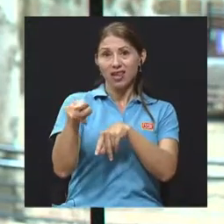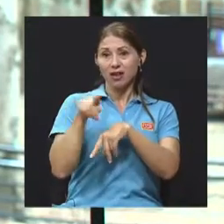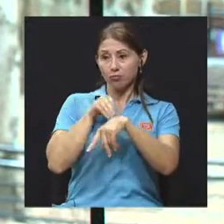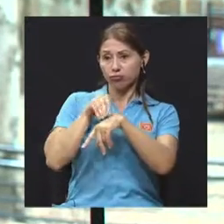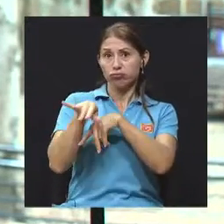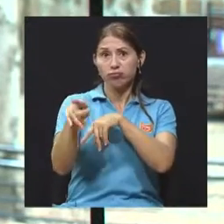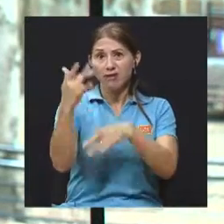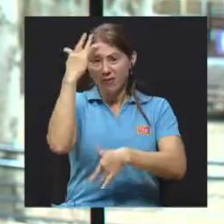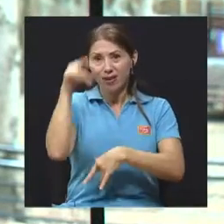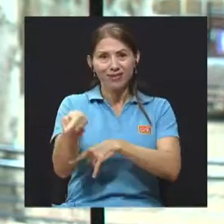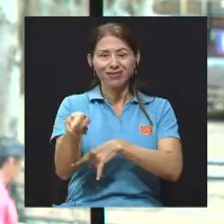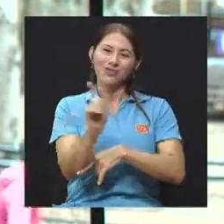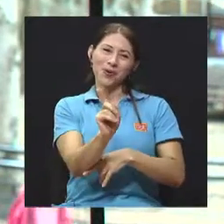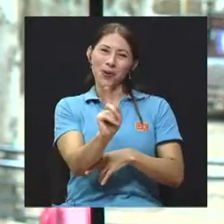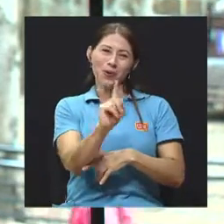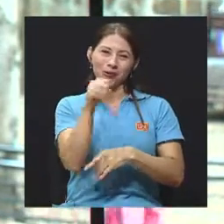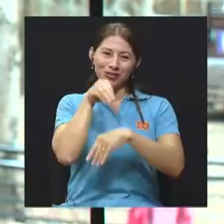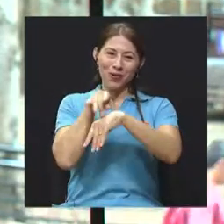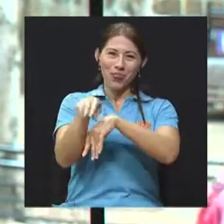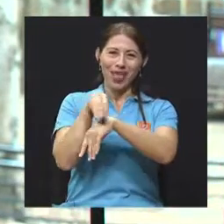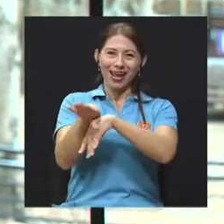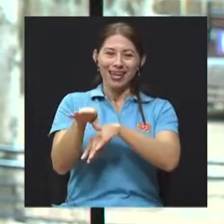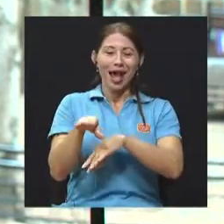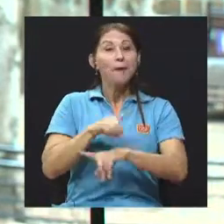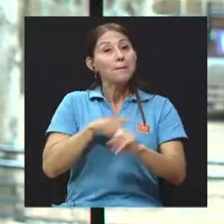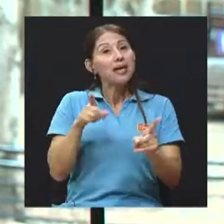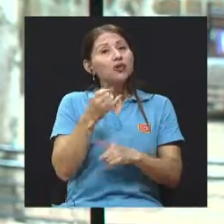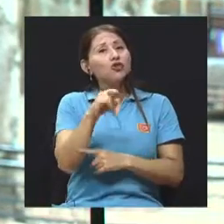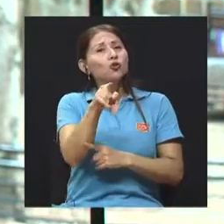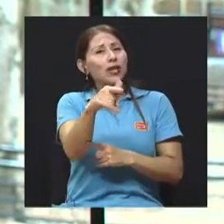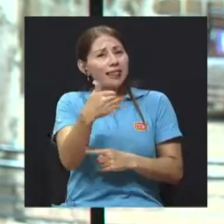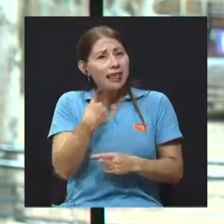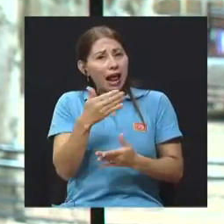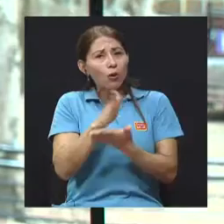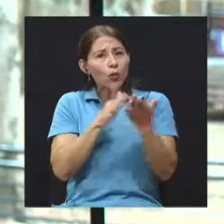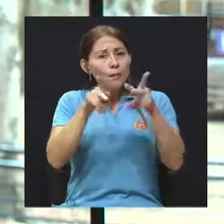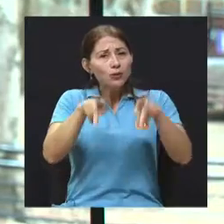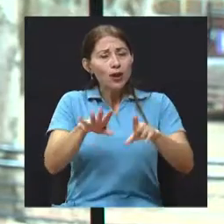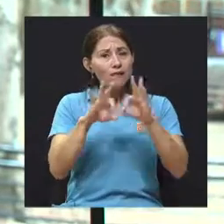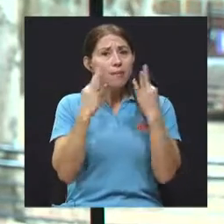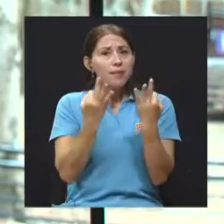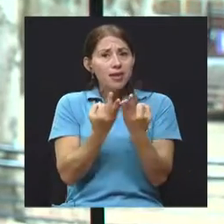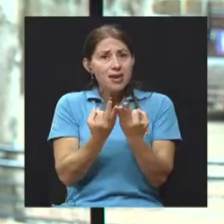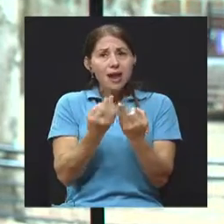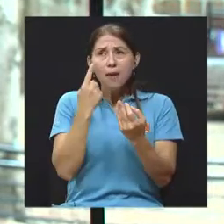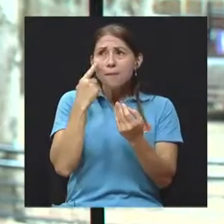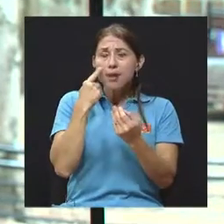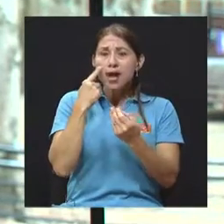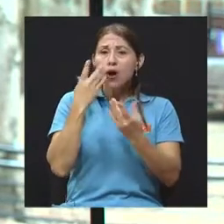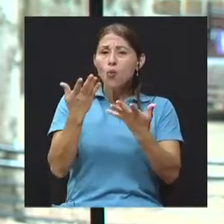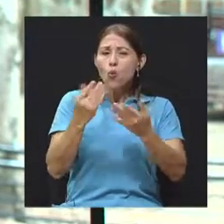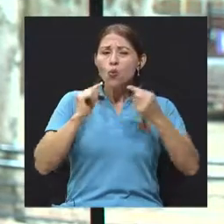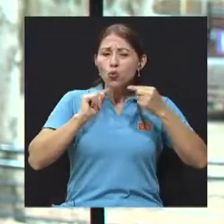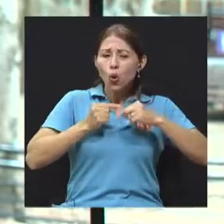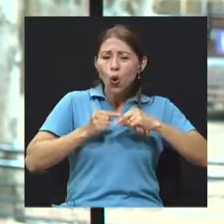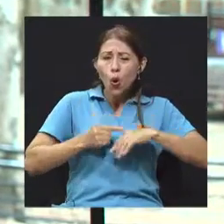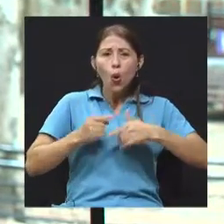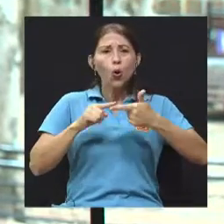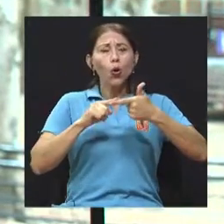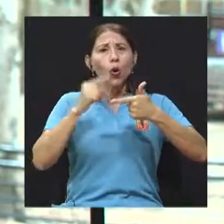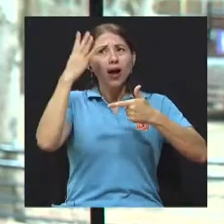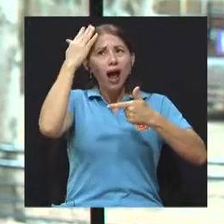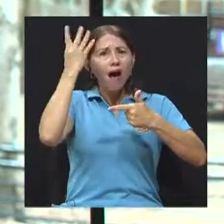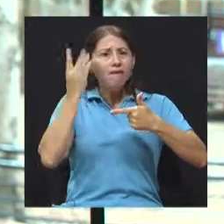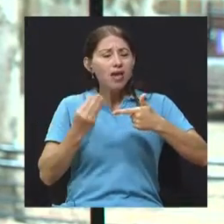Y lo único es eso. Si usted tiene familiares y empieza con alguna de estas molestias, qué dolor articular, brotes con el sol, úlceras en la boca, caída de cabello,